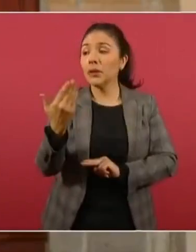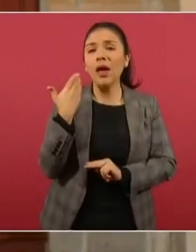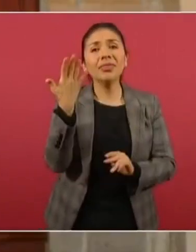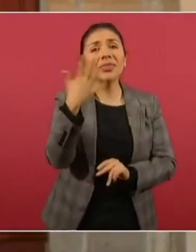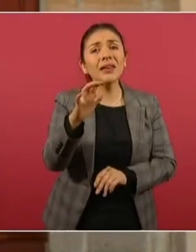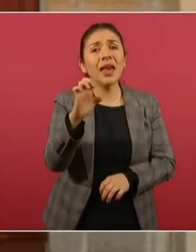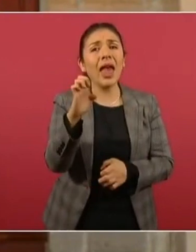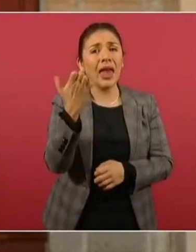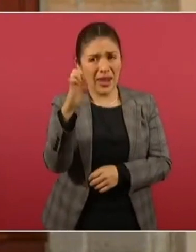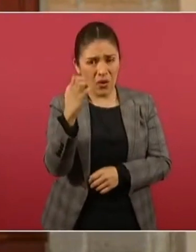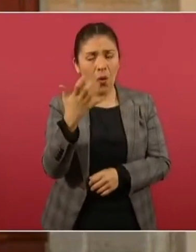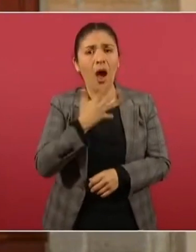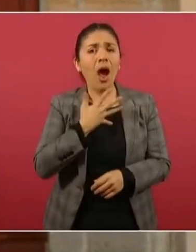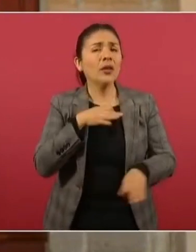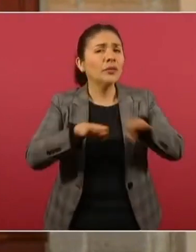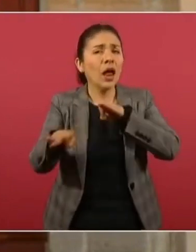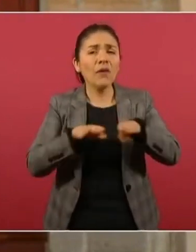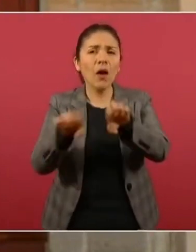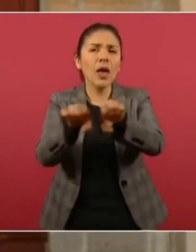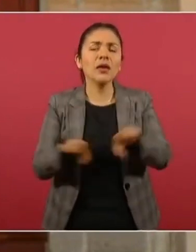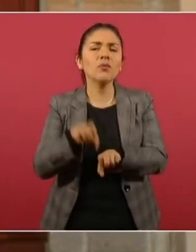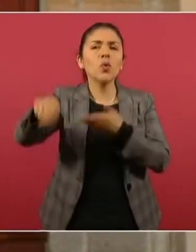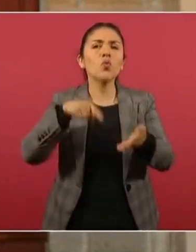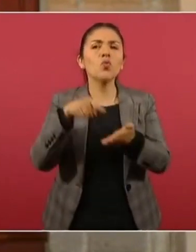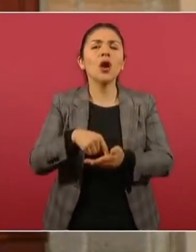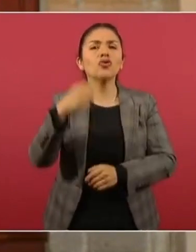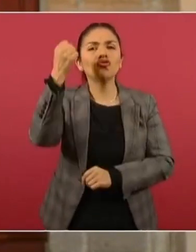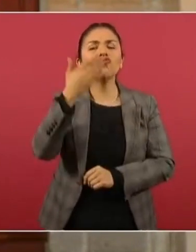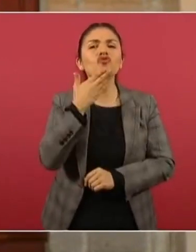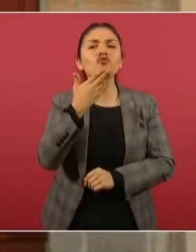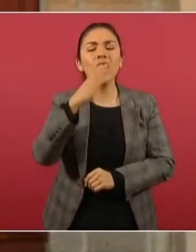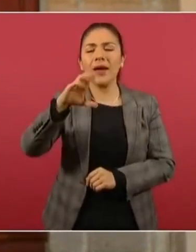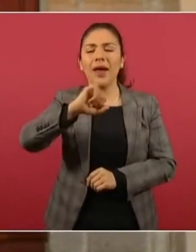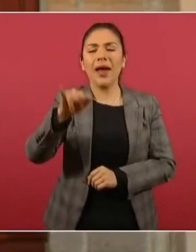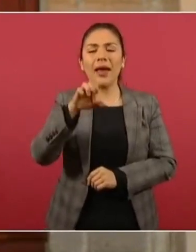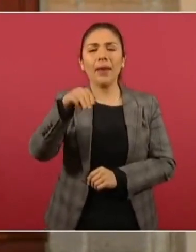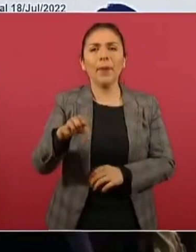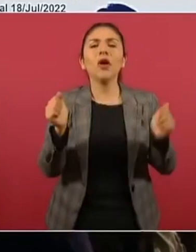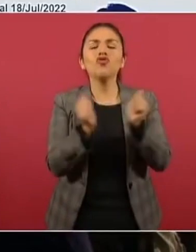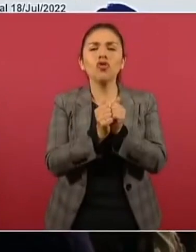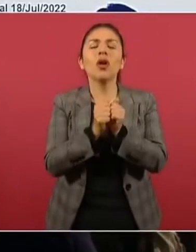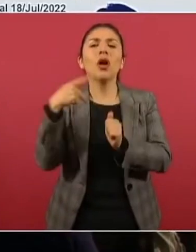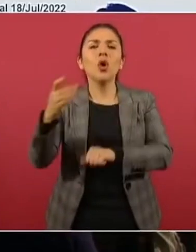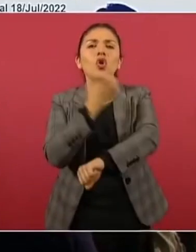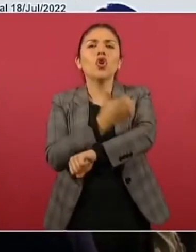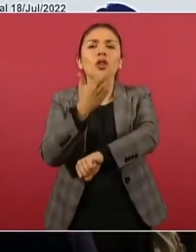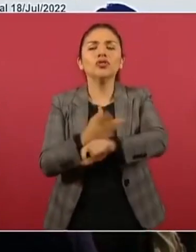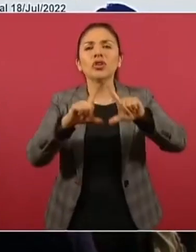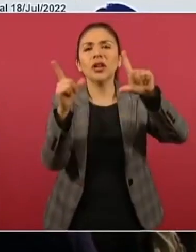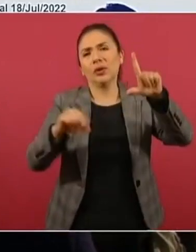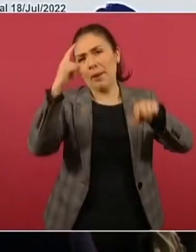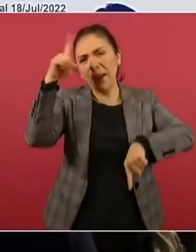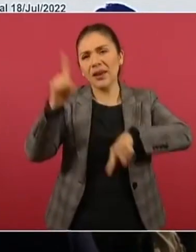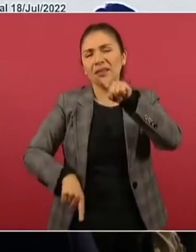en Cajeme, Sonora, donde hay un despliegue de elementos de la Coordinación Nacional Antisecuestros de la Secretaría de